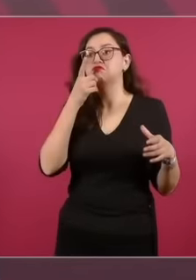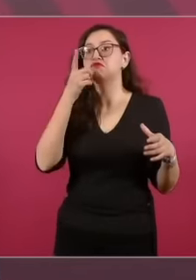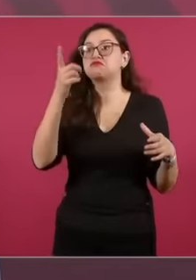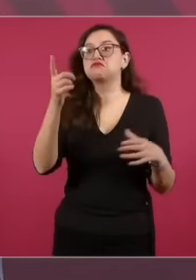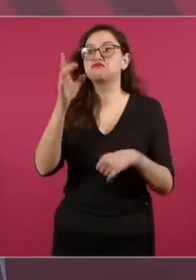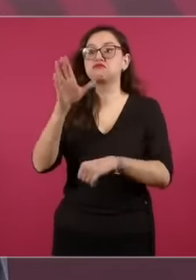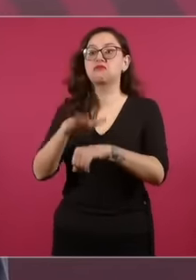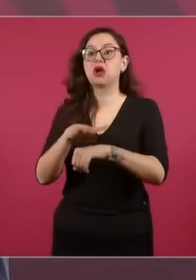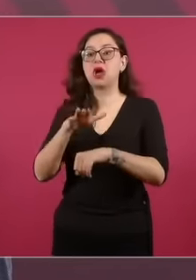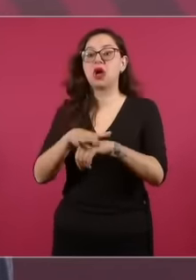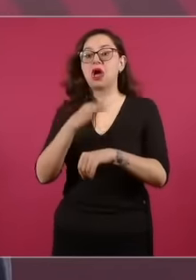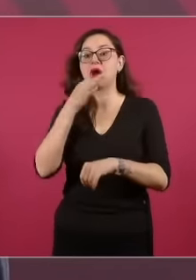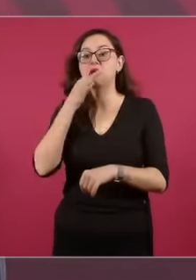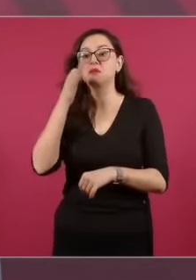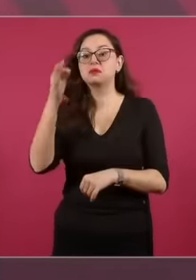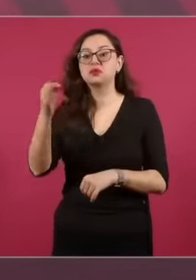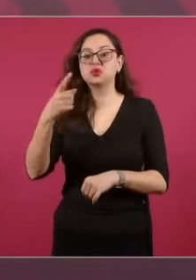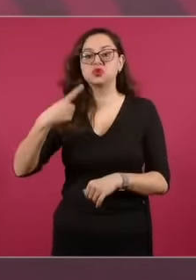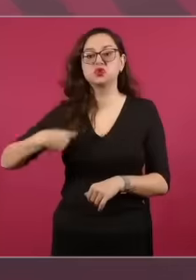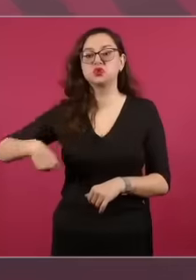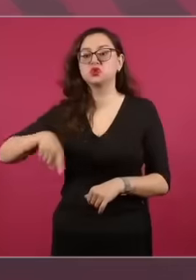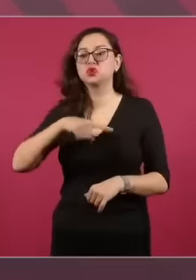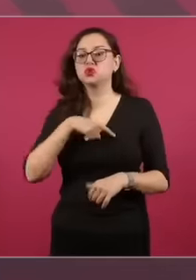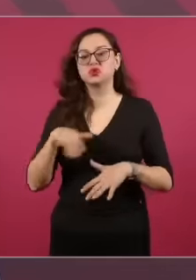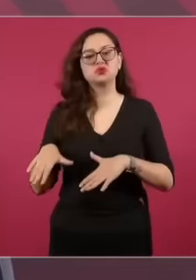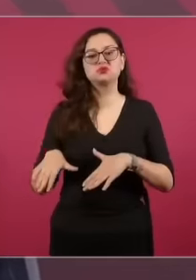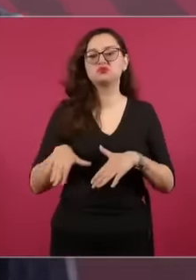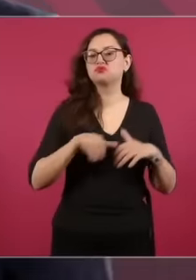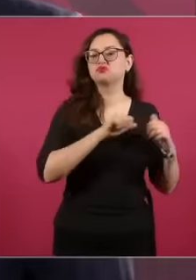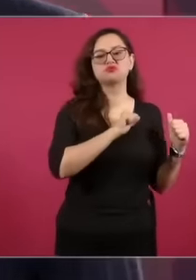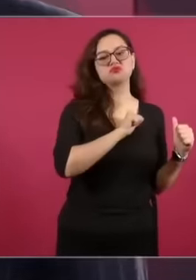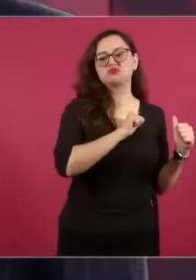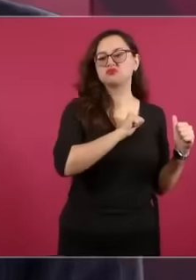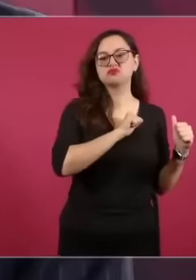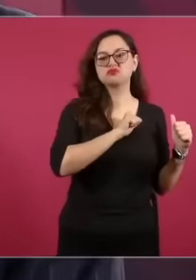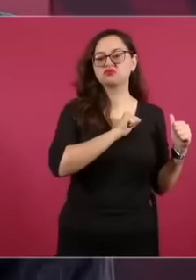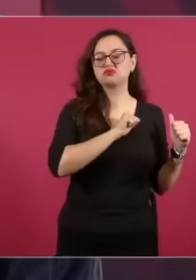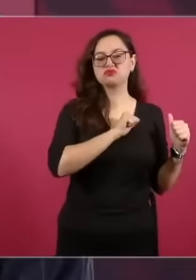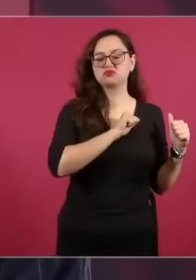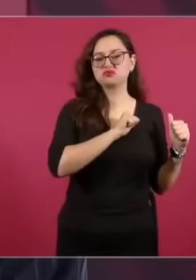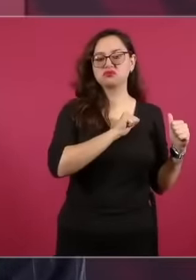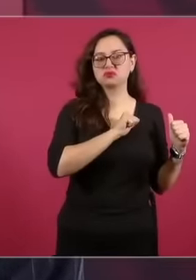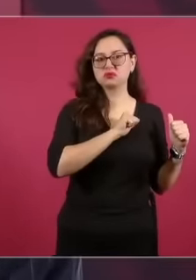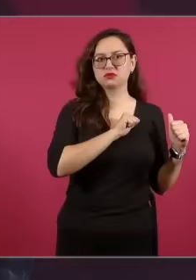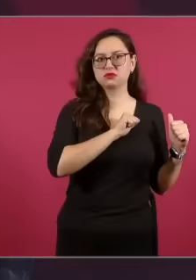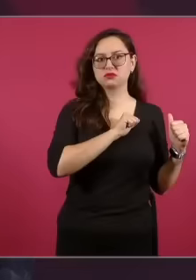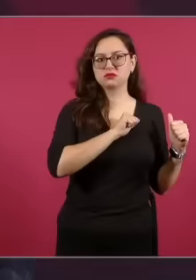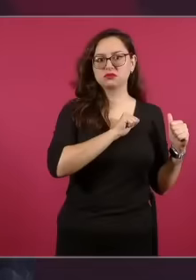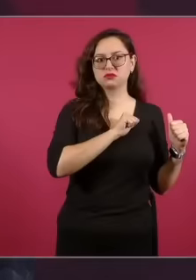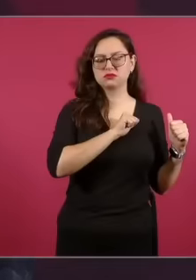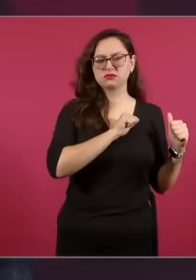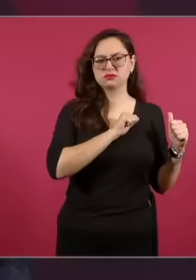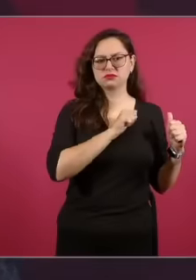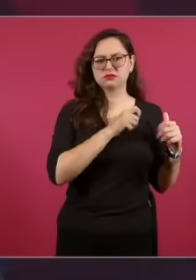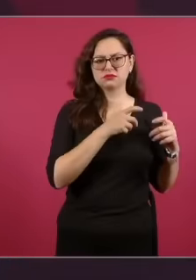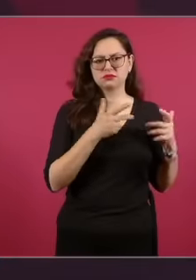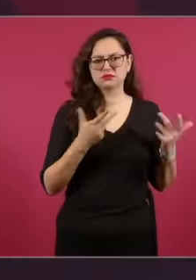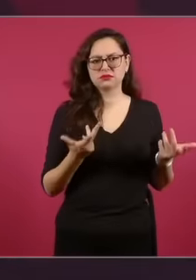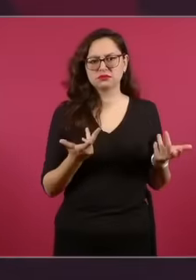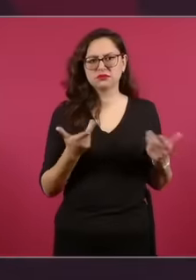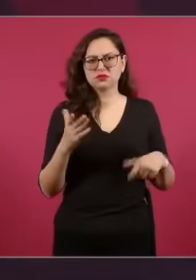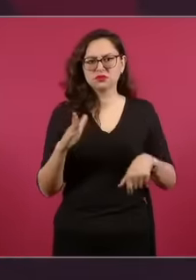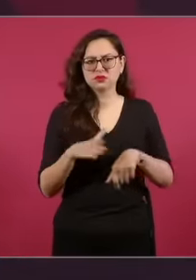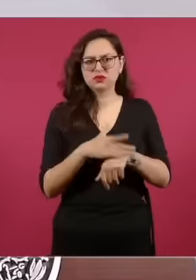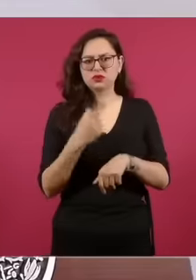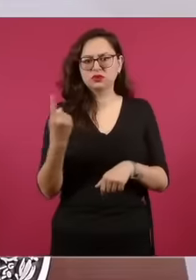porque no se está cumpliendo con el mandato de la jueza